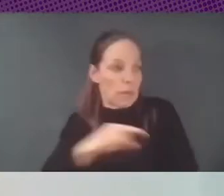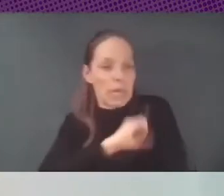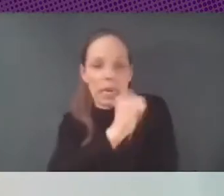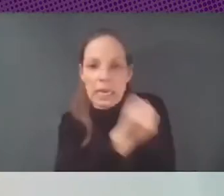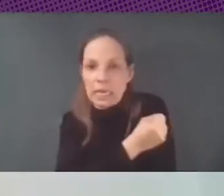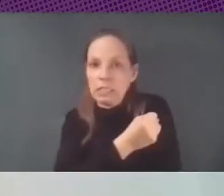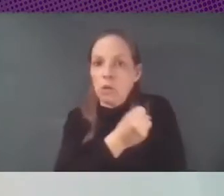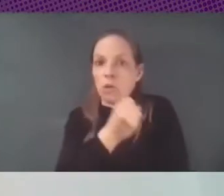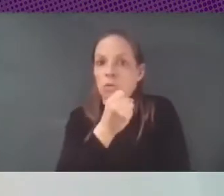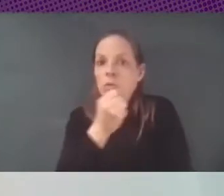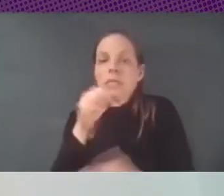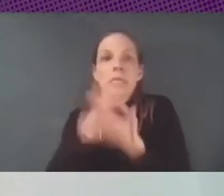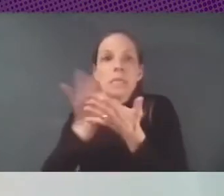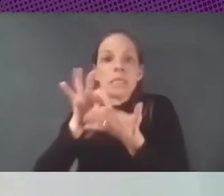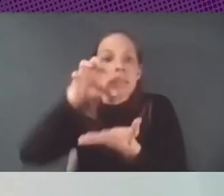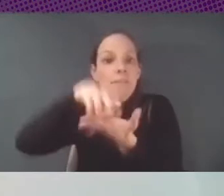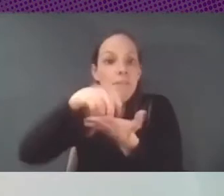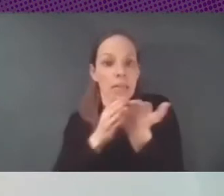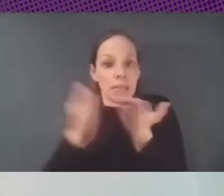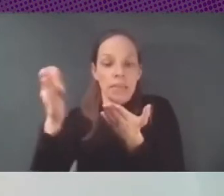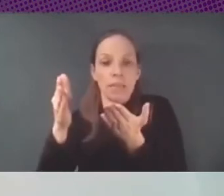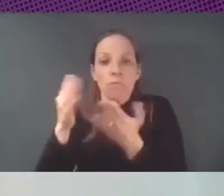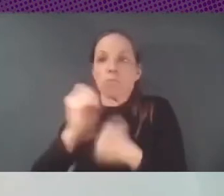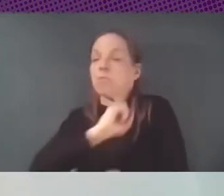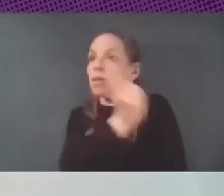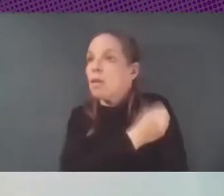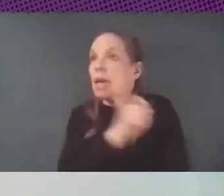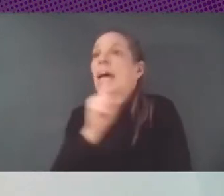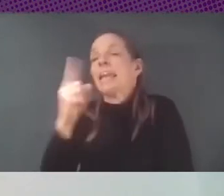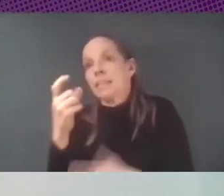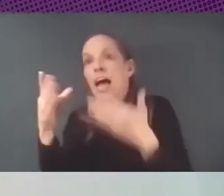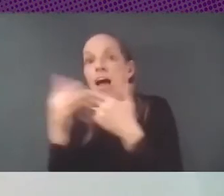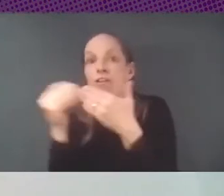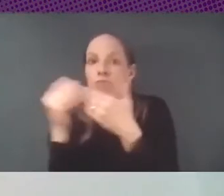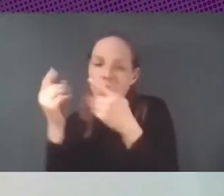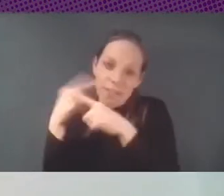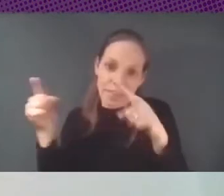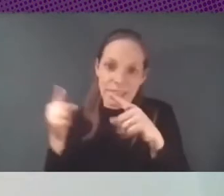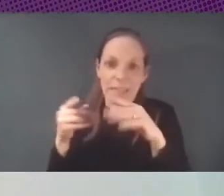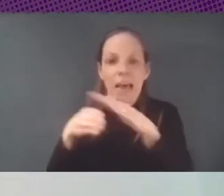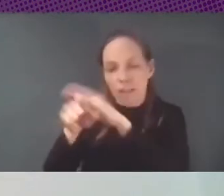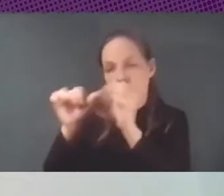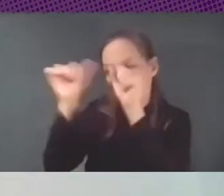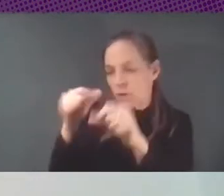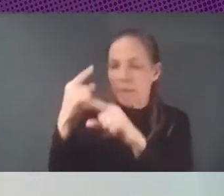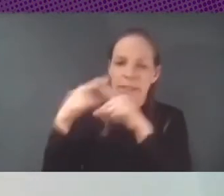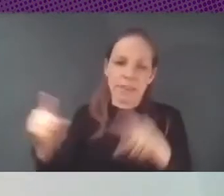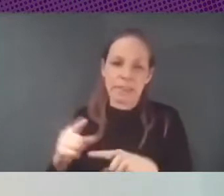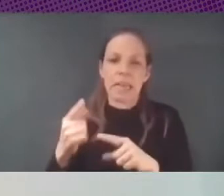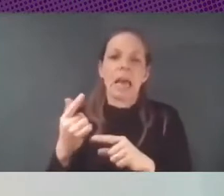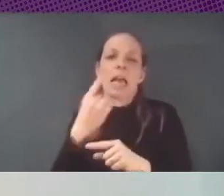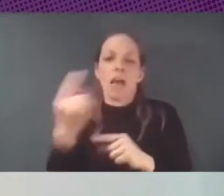en distintos servidores alternativos y cada uno tiene un usuario diferente y cada uno se accede de una forma y cada uno tiene un color de fondo